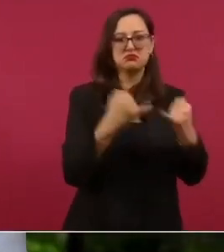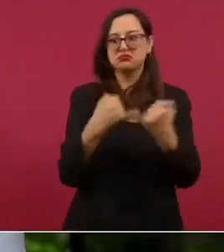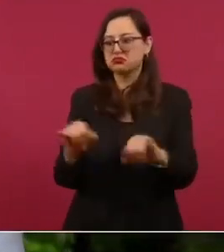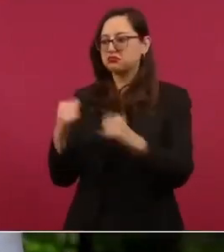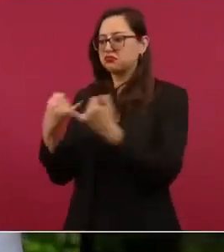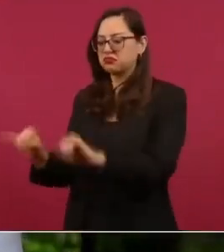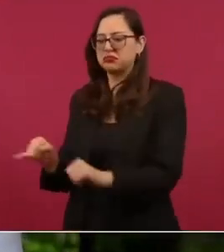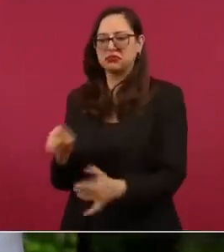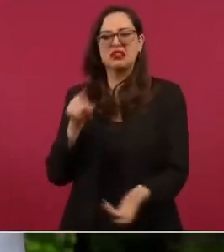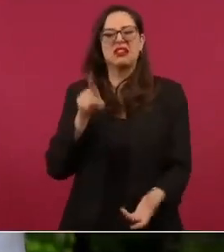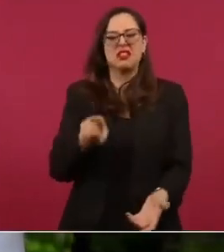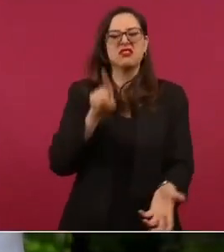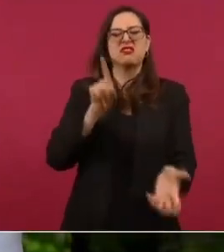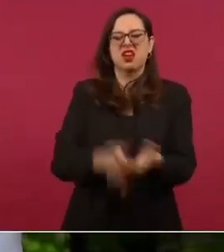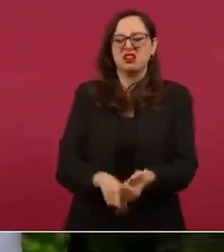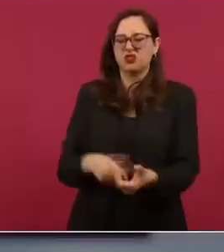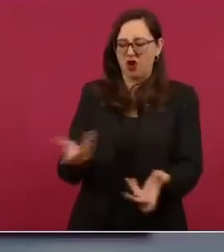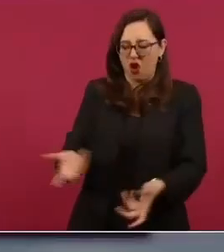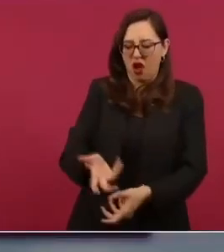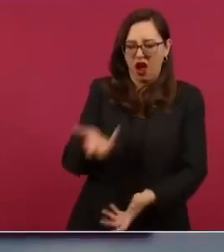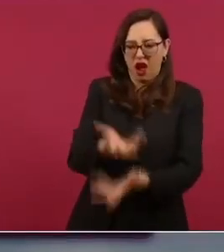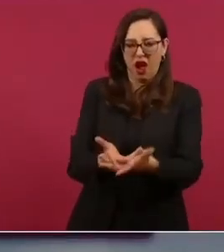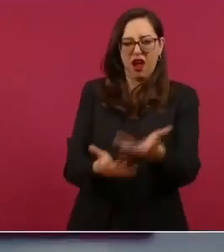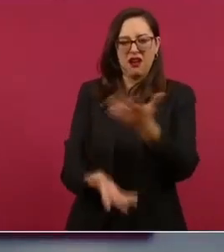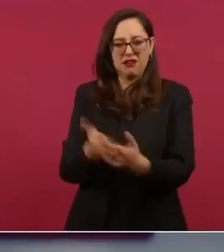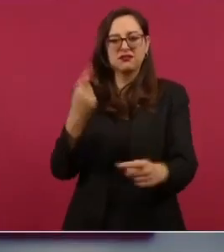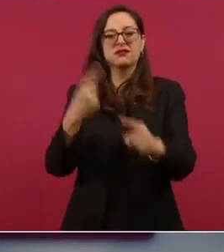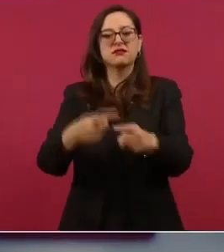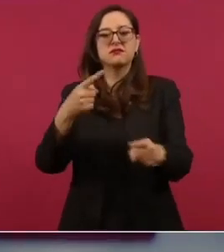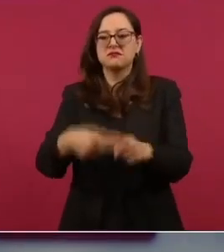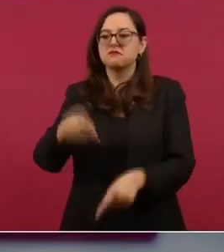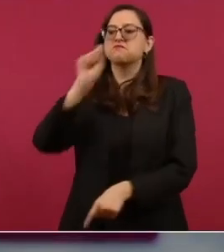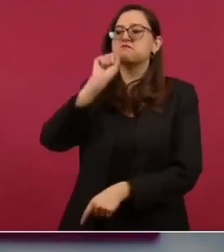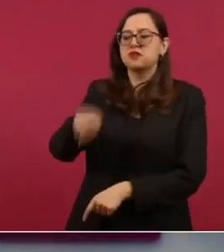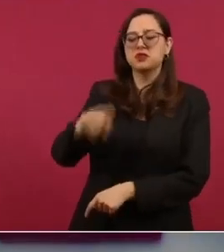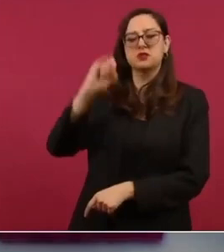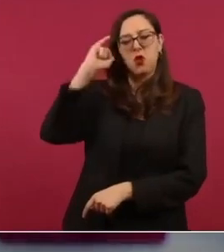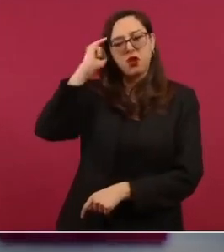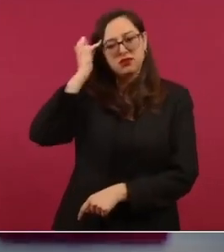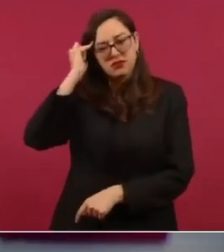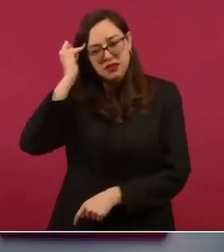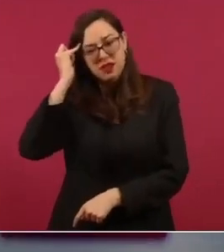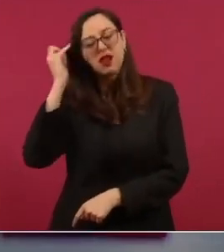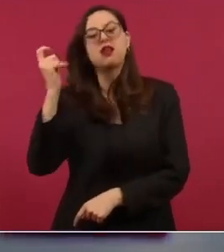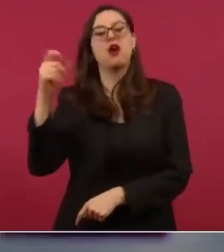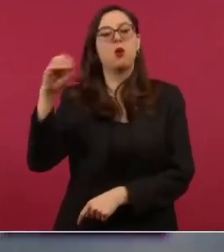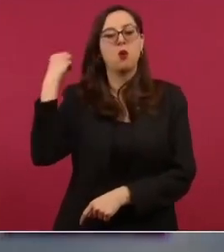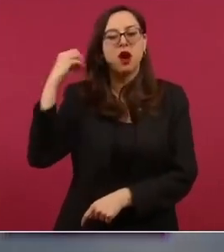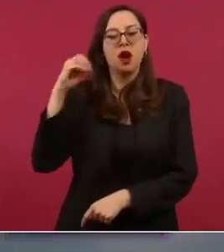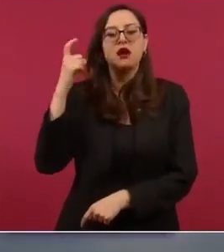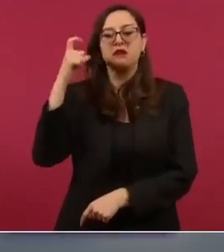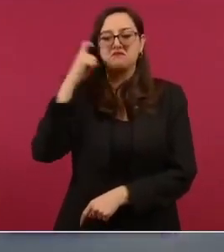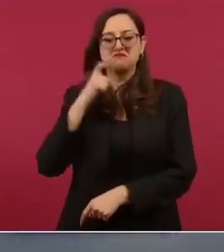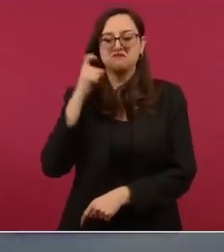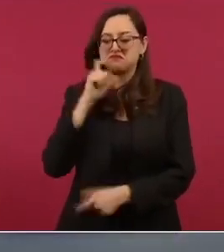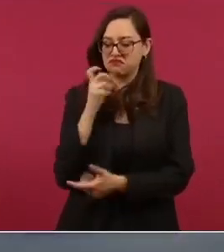de hombres y mujeres de las comunidades indígenas de Oaxaca y Guerrero esto es algo